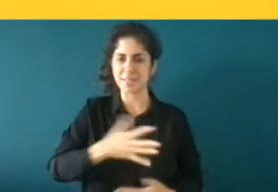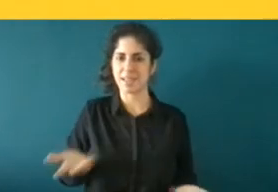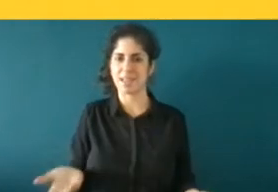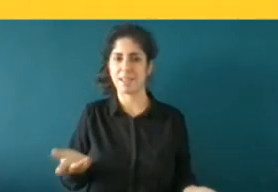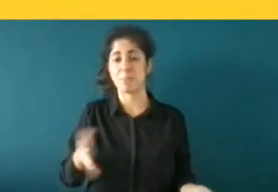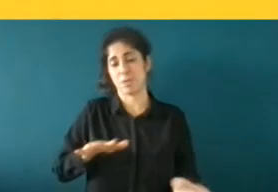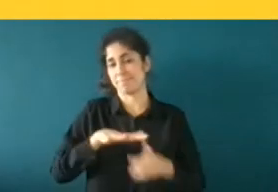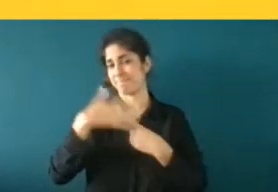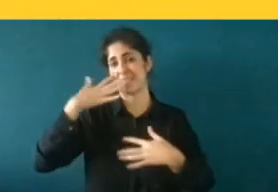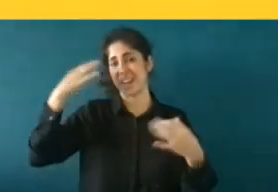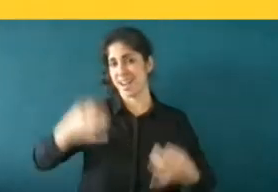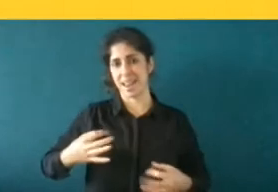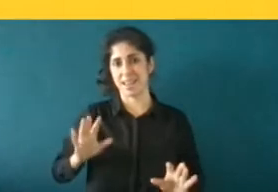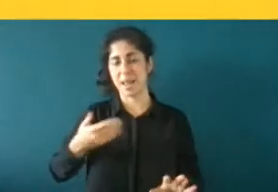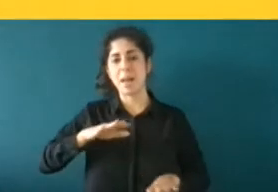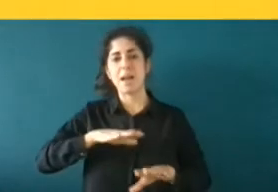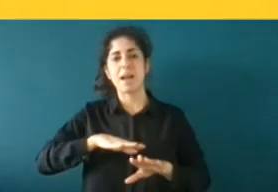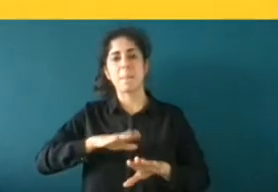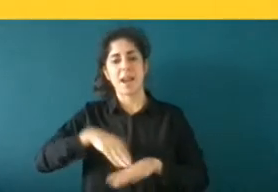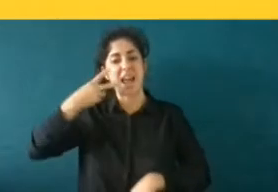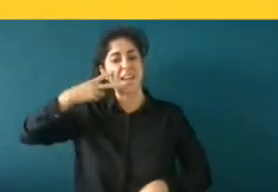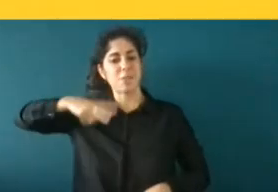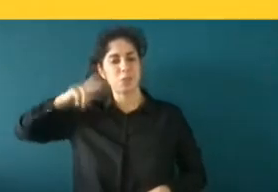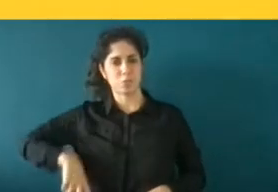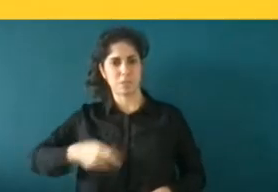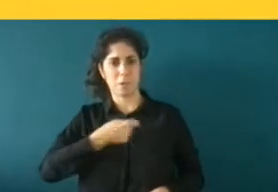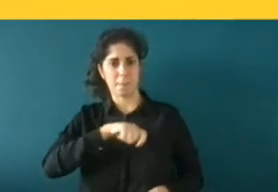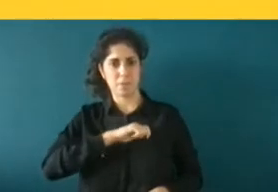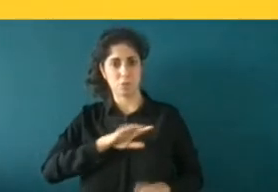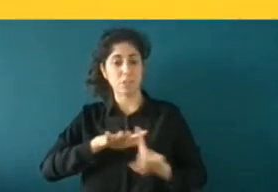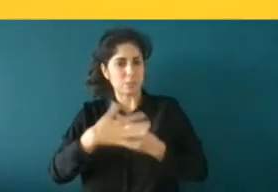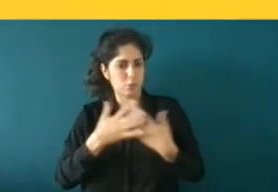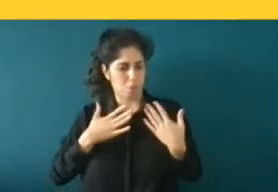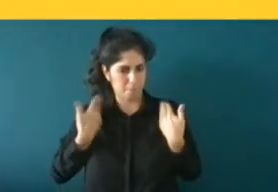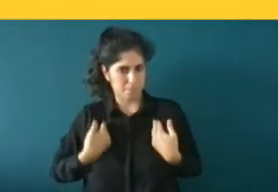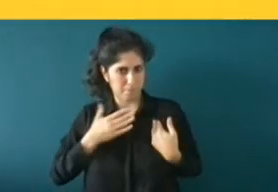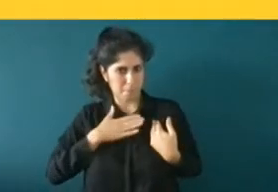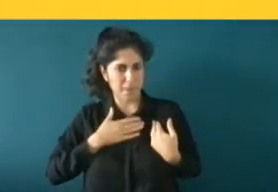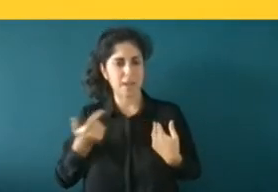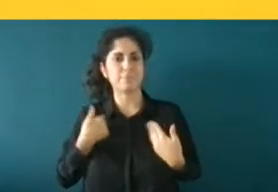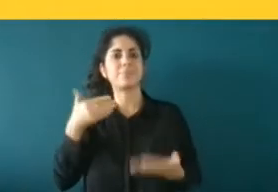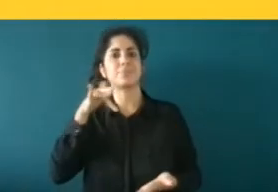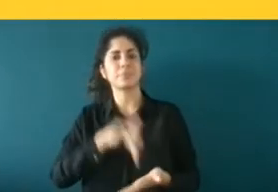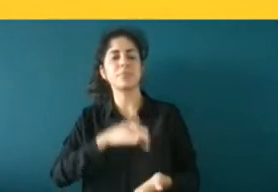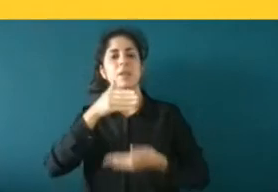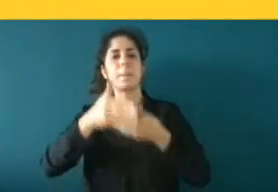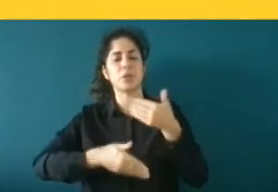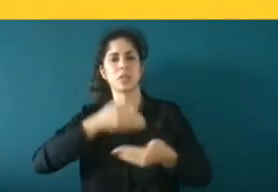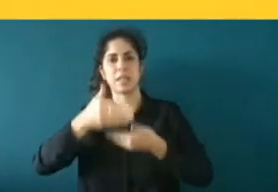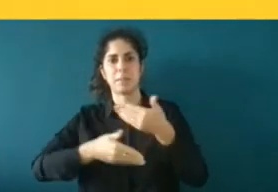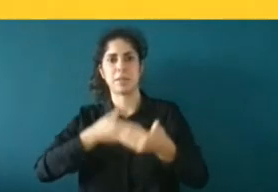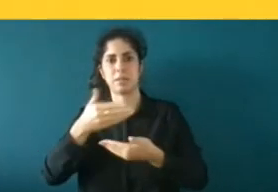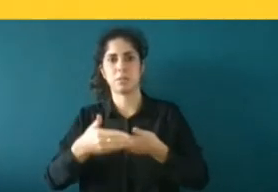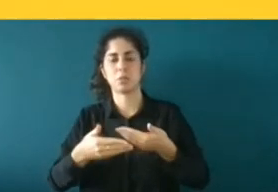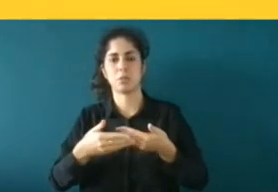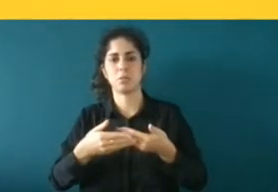para que te reconozcan como español en mi caso tuve que pasar por un procedimiento por el que pasan las otras personas